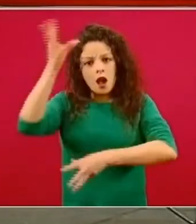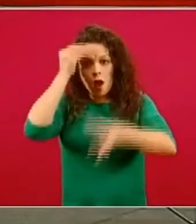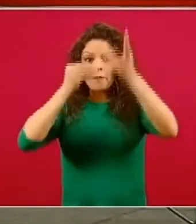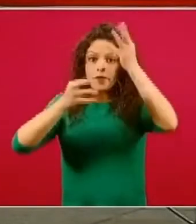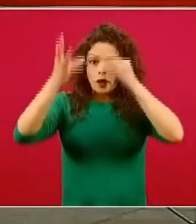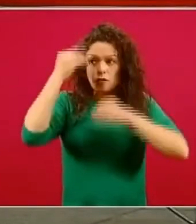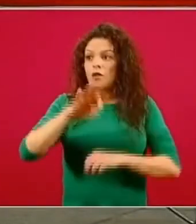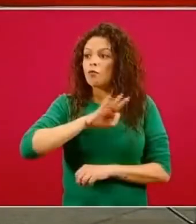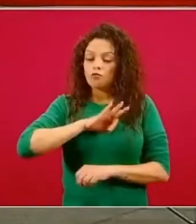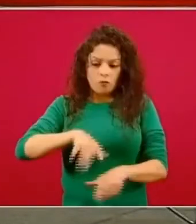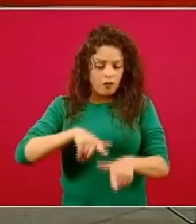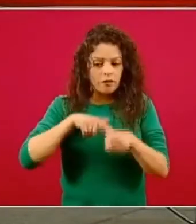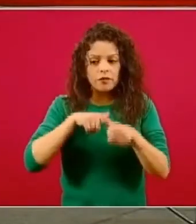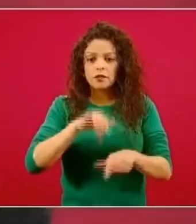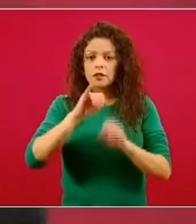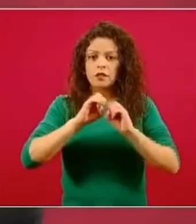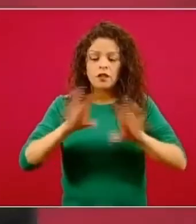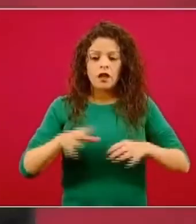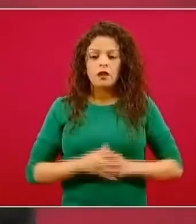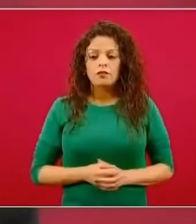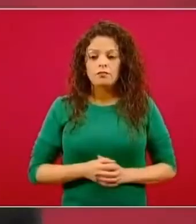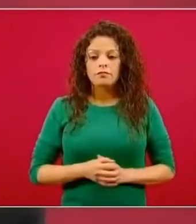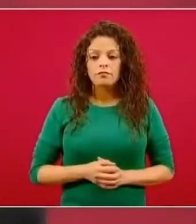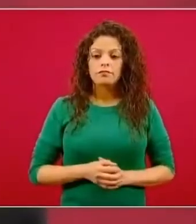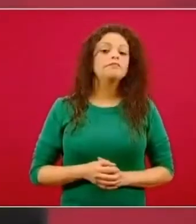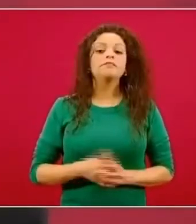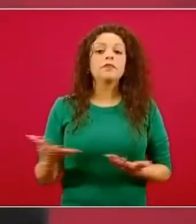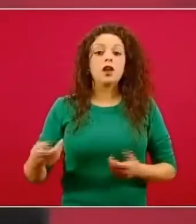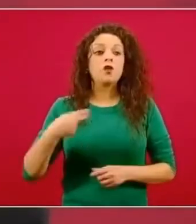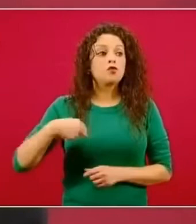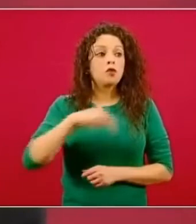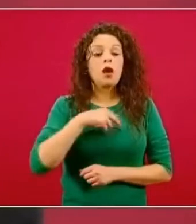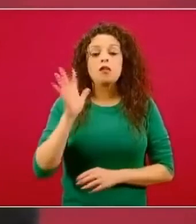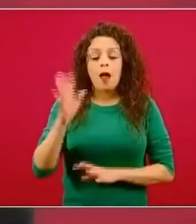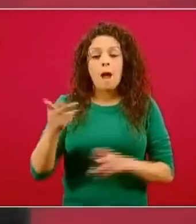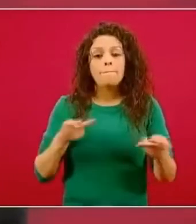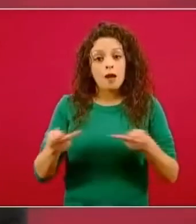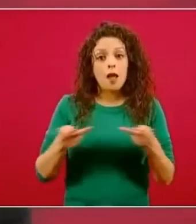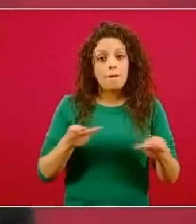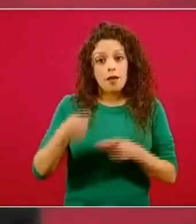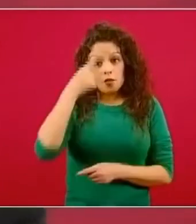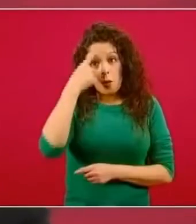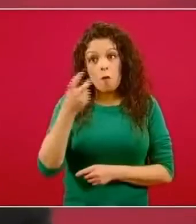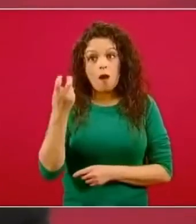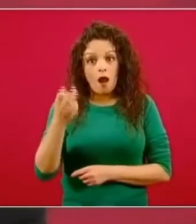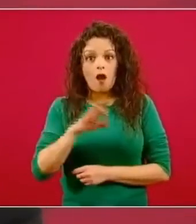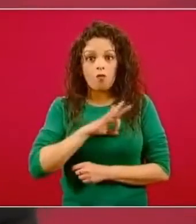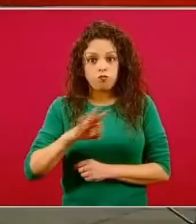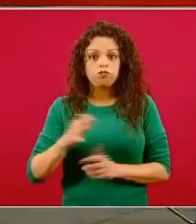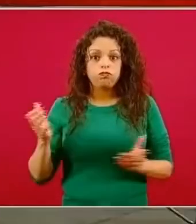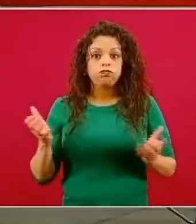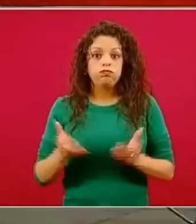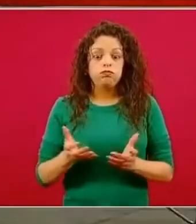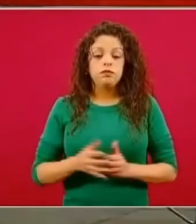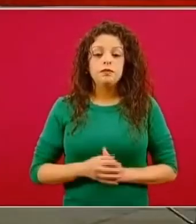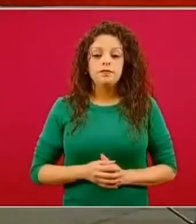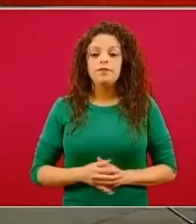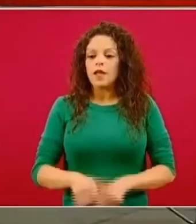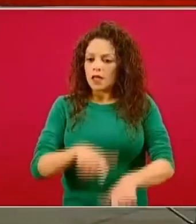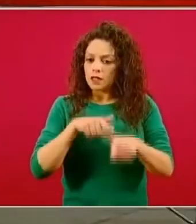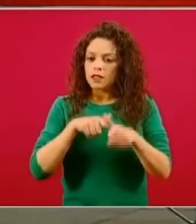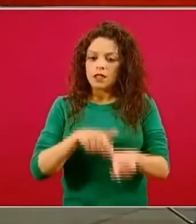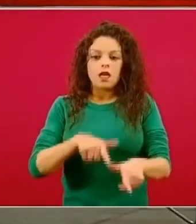Entonces, estamos preparados para que eso suceda de esa manera y vamos a mantener el programa